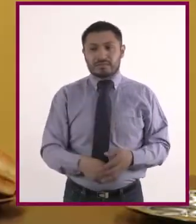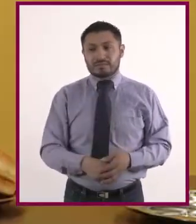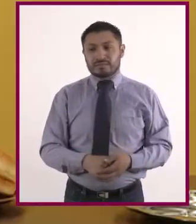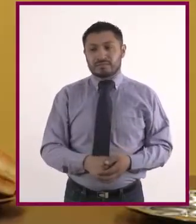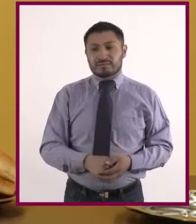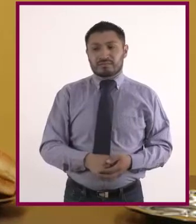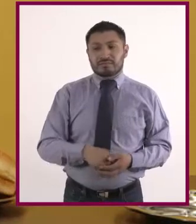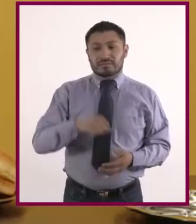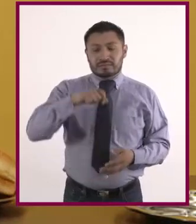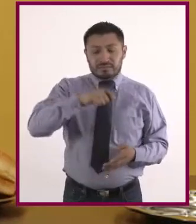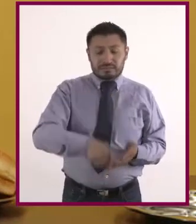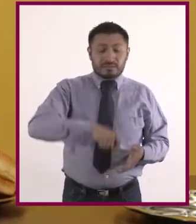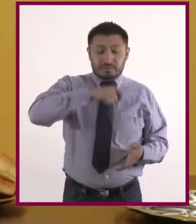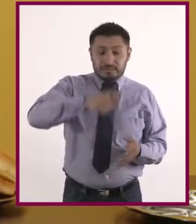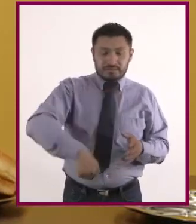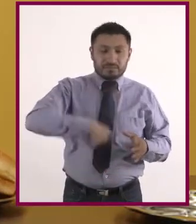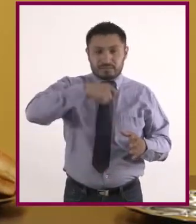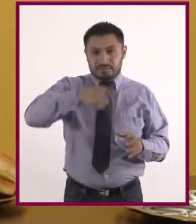Y vamos a seguir aquí.